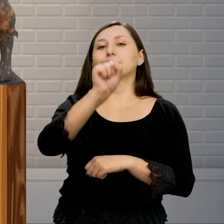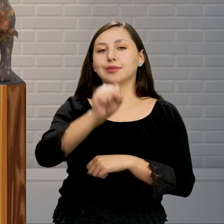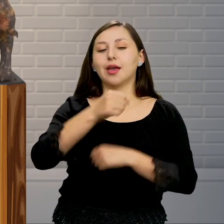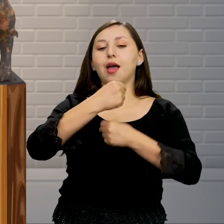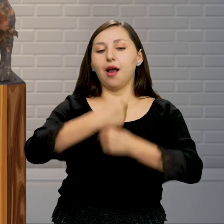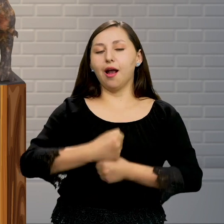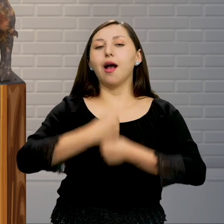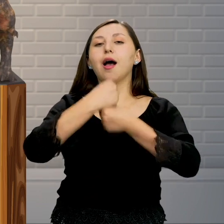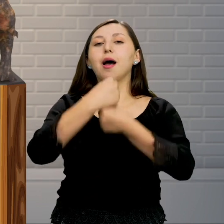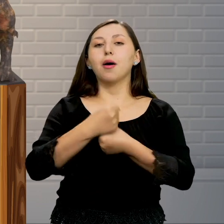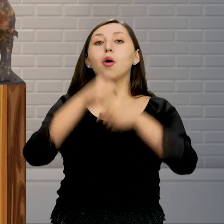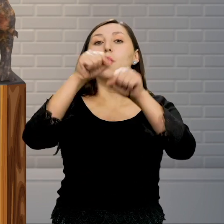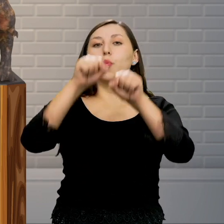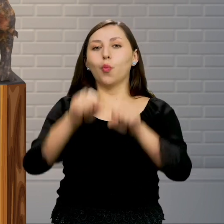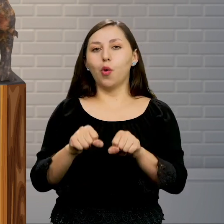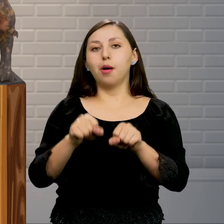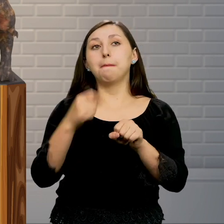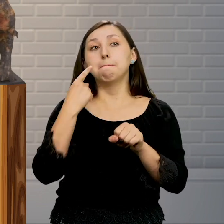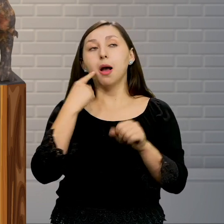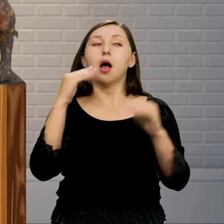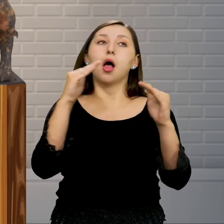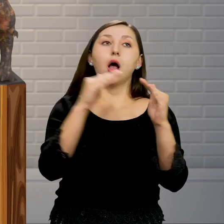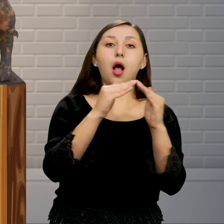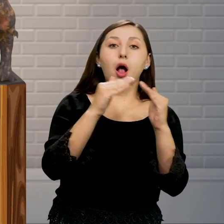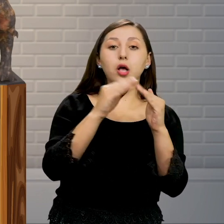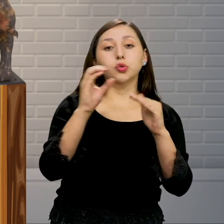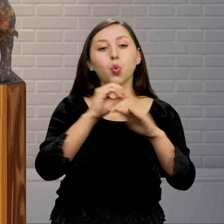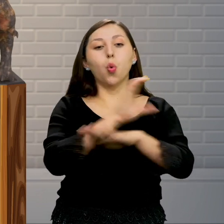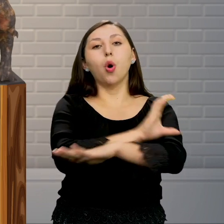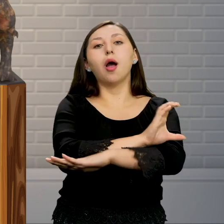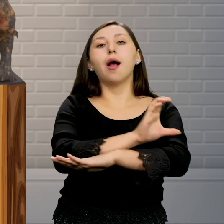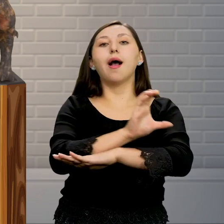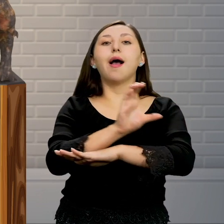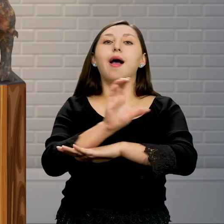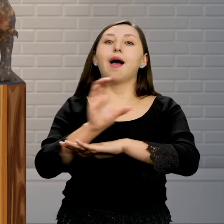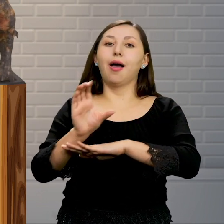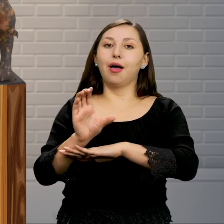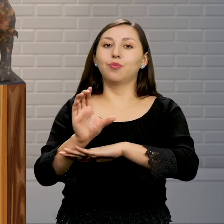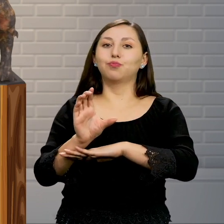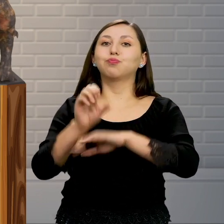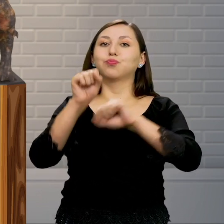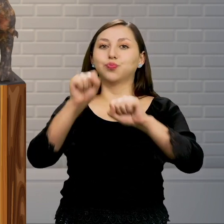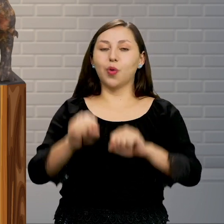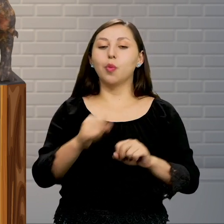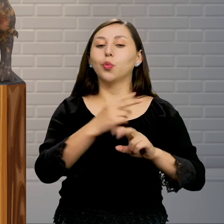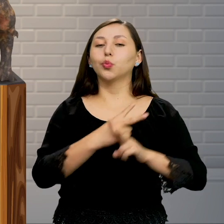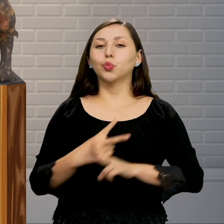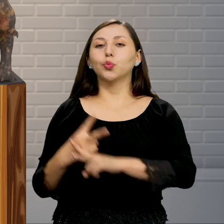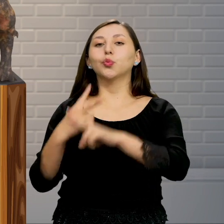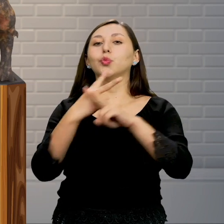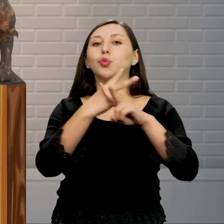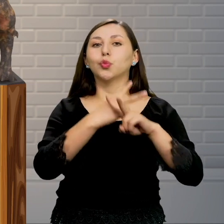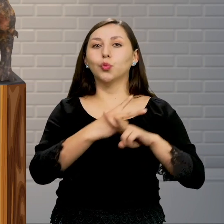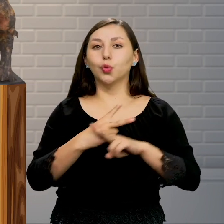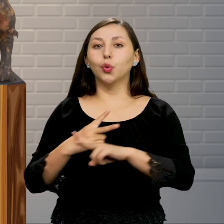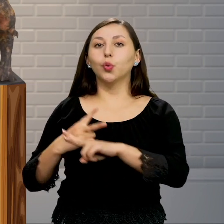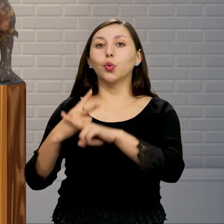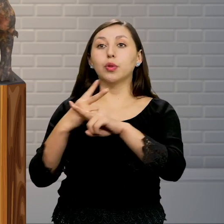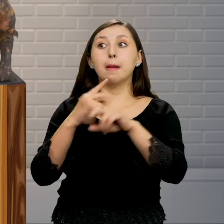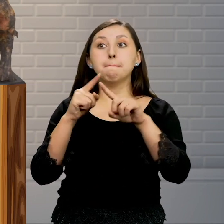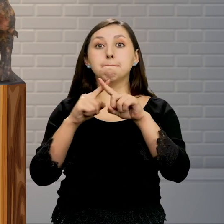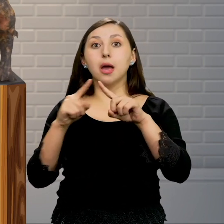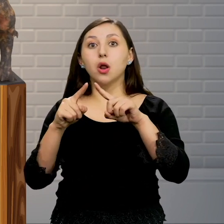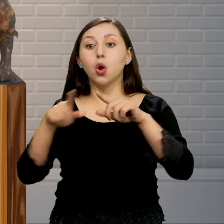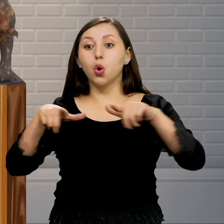¡Sí! Muy bien Un caballo sí puede ser mascota Es un animal doméstico Y para él